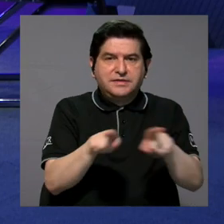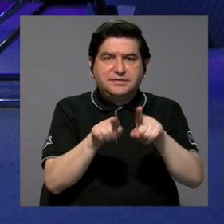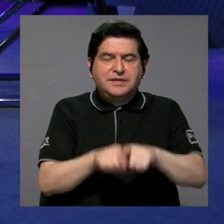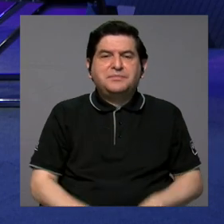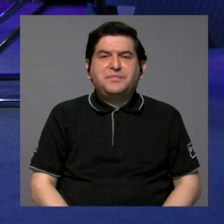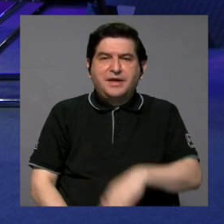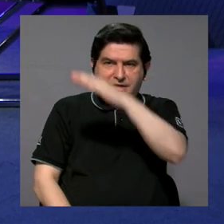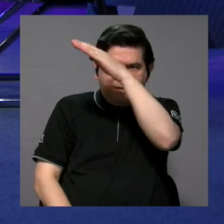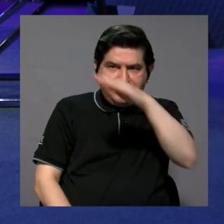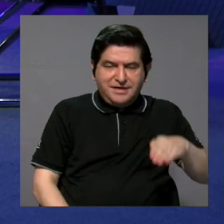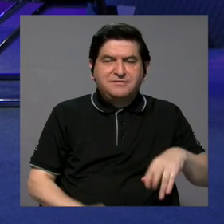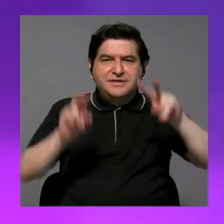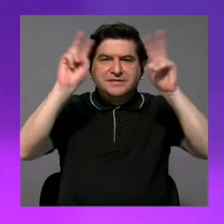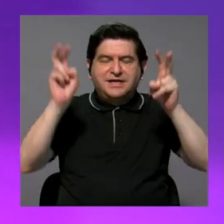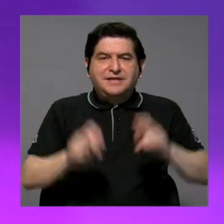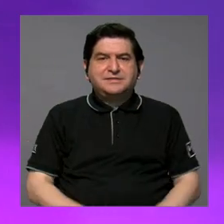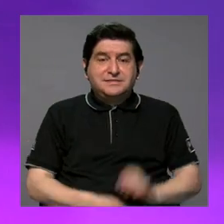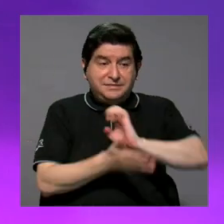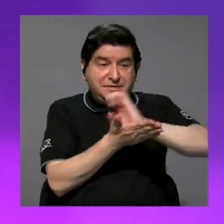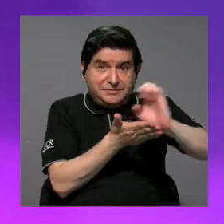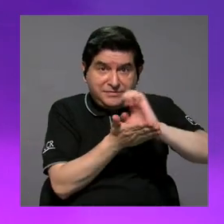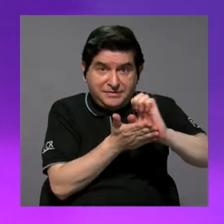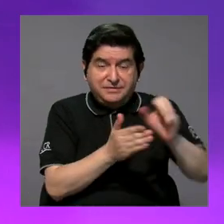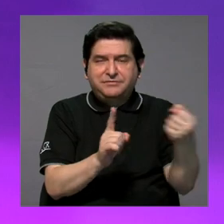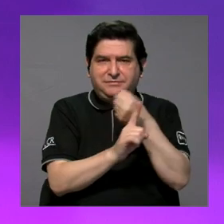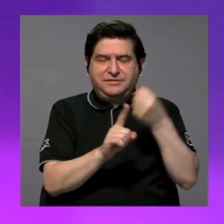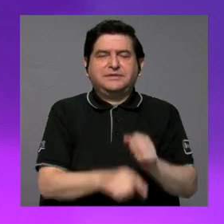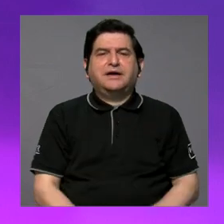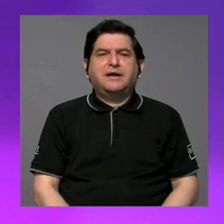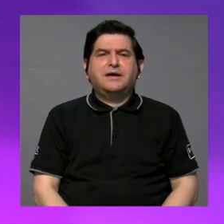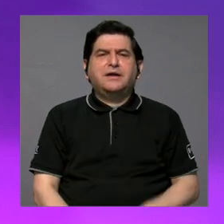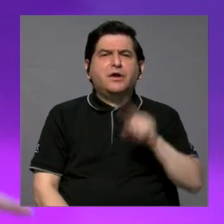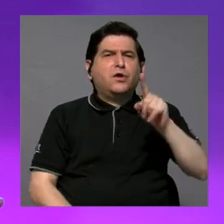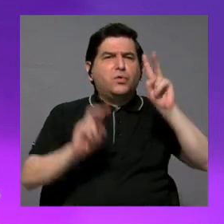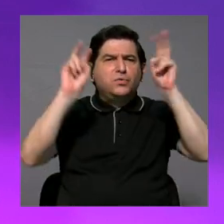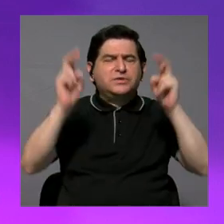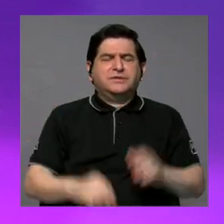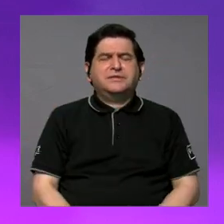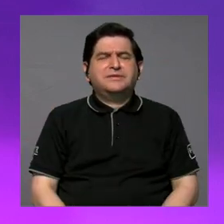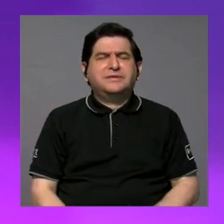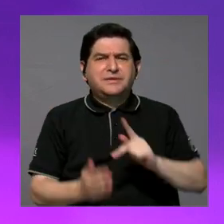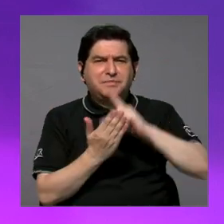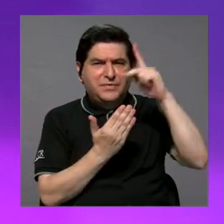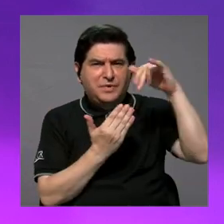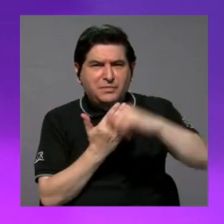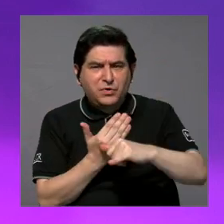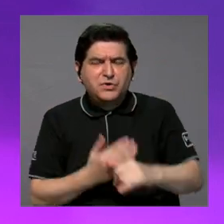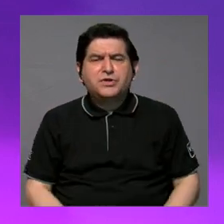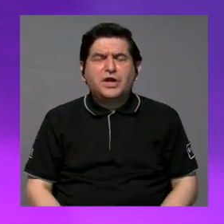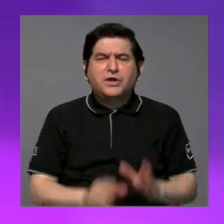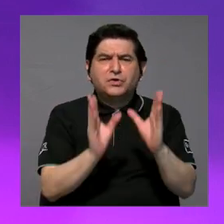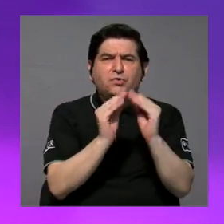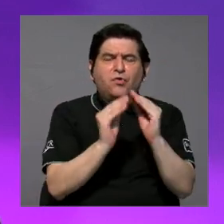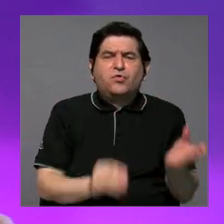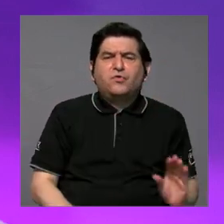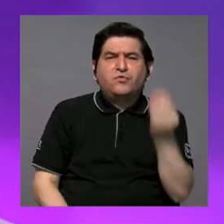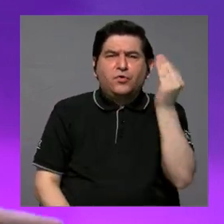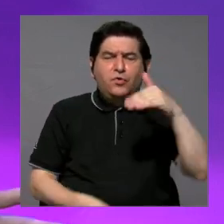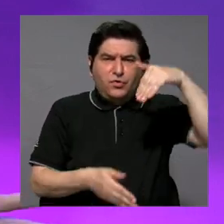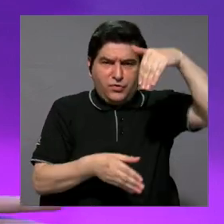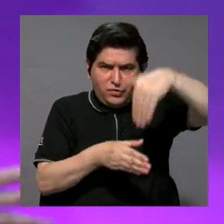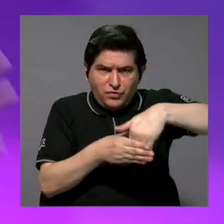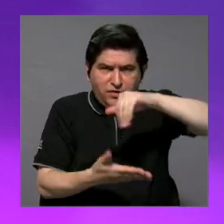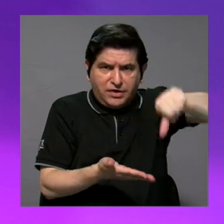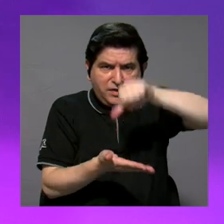preventivos. Hay un proyecto que me llama mucho la atención, que quisiera que habláramos, el proyecto de Foro Juventudes dentro de los Centros Cívicos. Esto es un